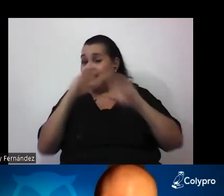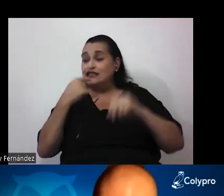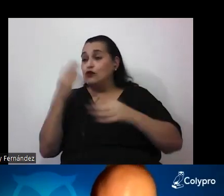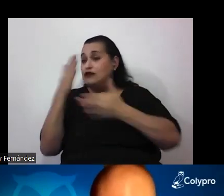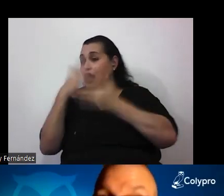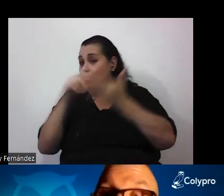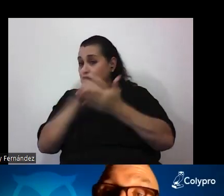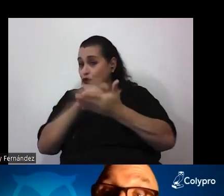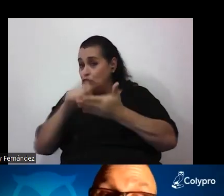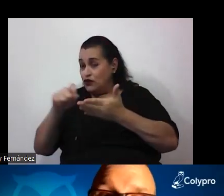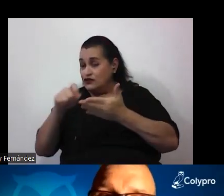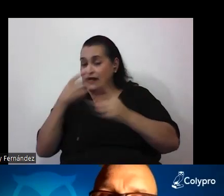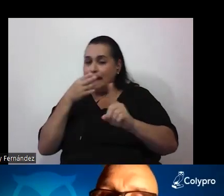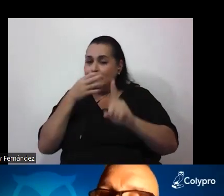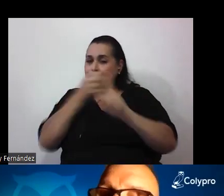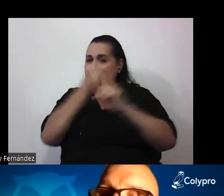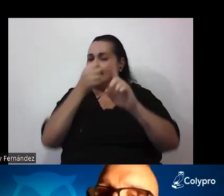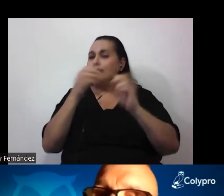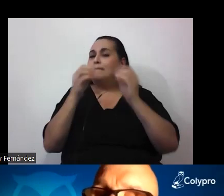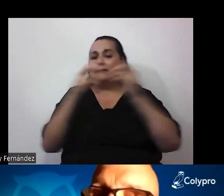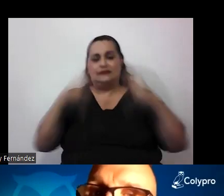impactan cada vez más en nuestras vidas.